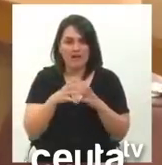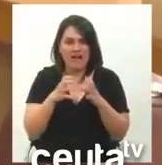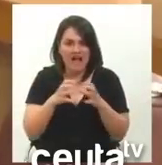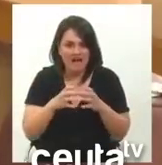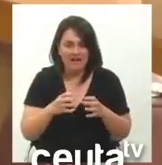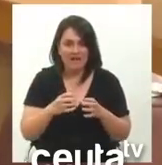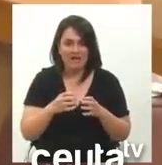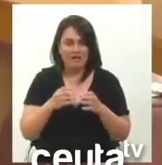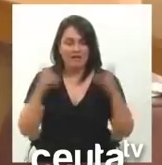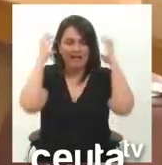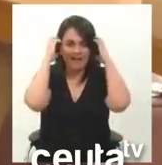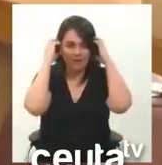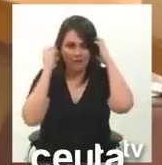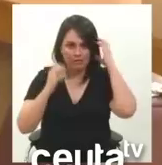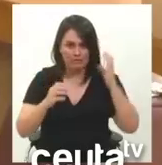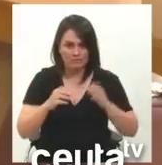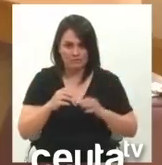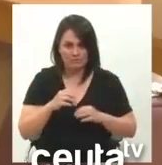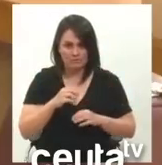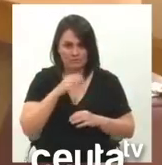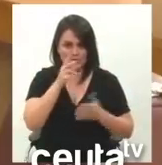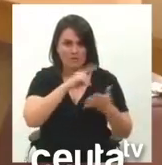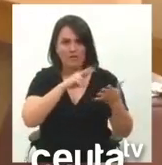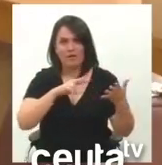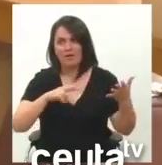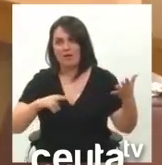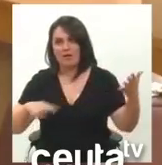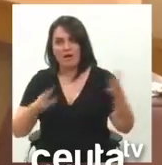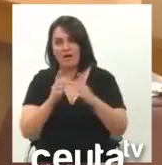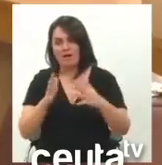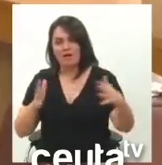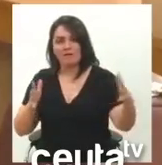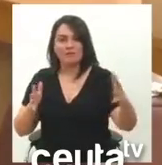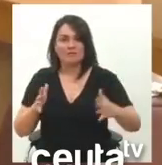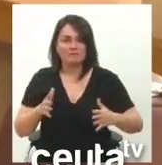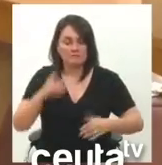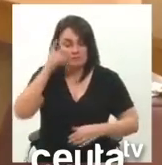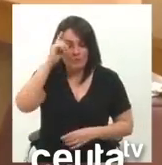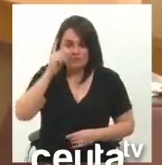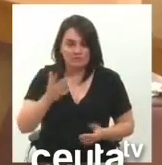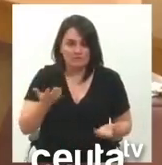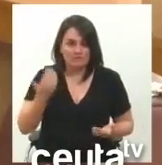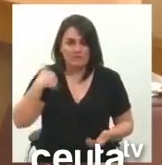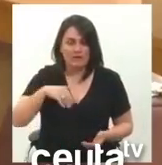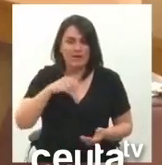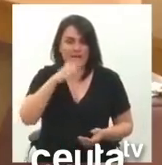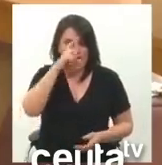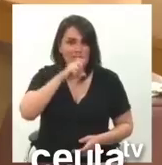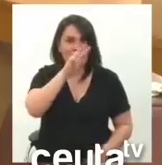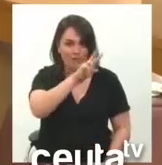porque ese recorrido que nos ha hecho, no sé, nosotros creemos que en pleno 2022